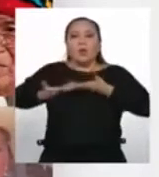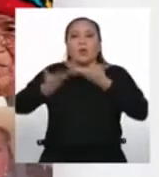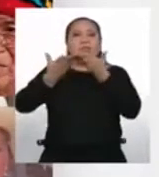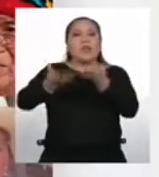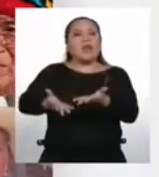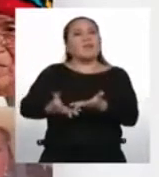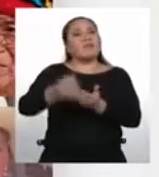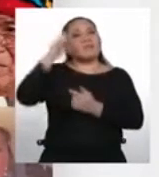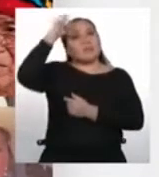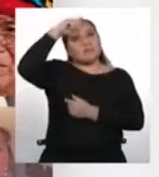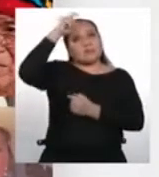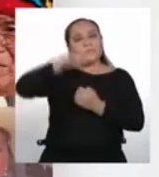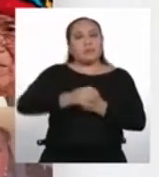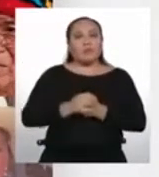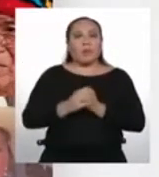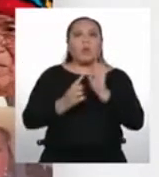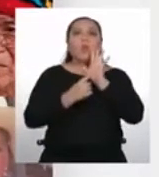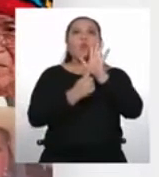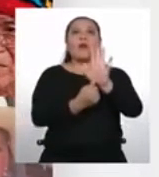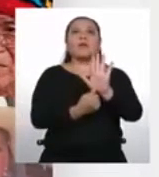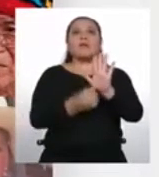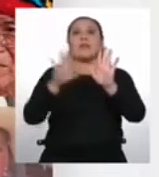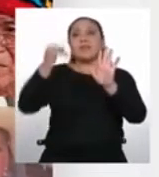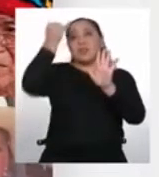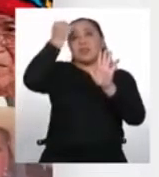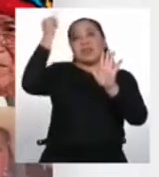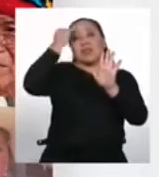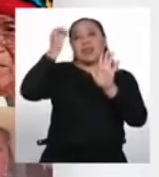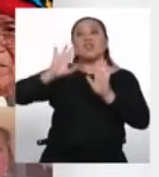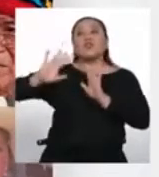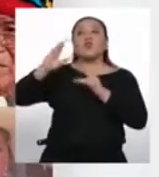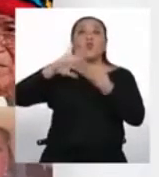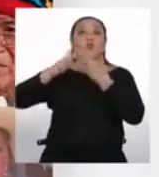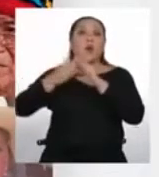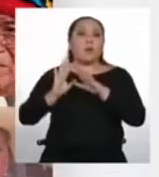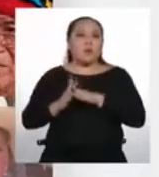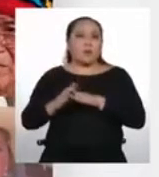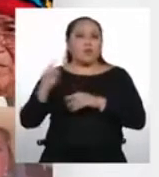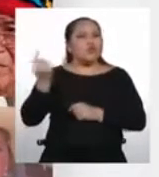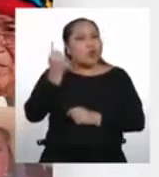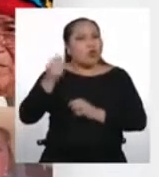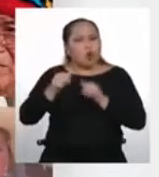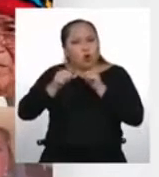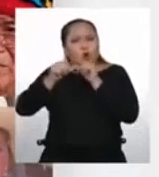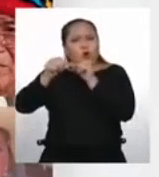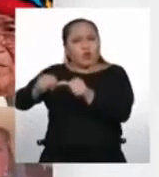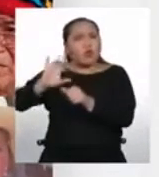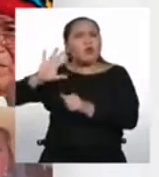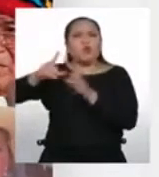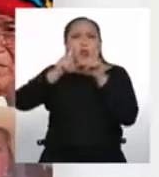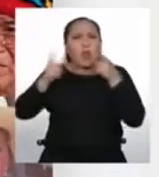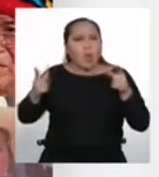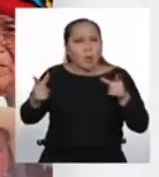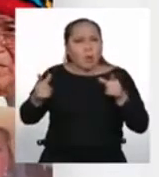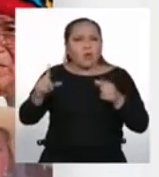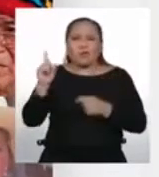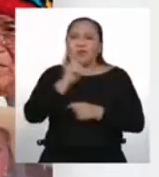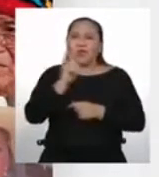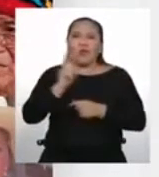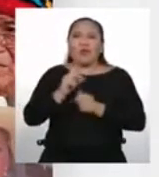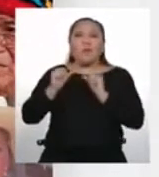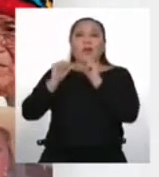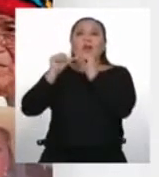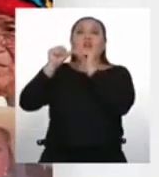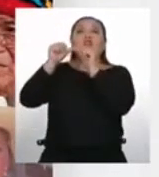reflejan una cosmovisión, y en ese sentido no se trata únicamente de preservar las lenguas por las lenguas, sino de